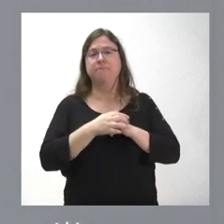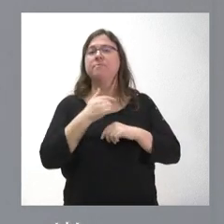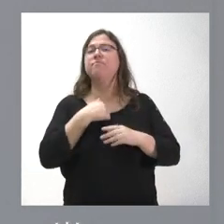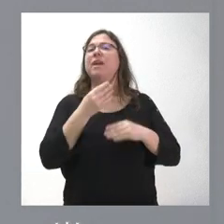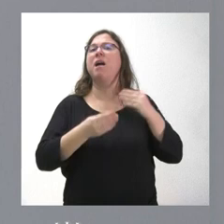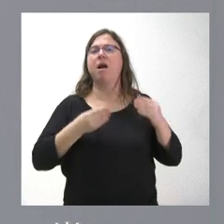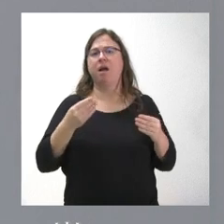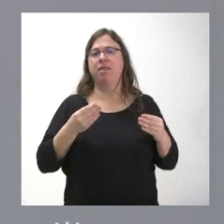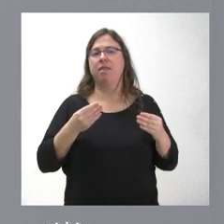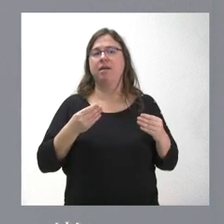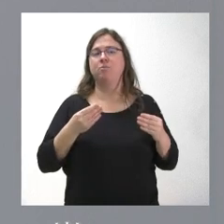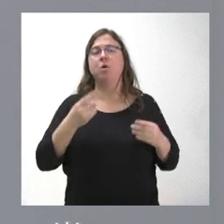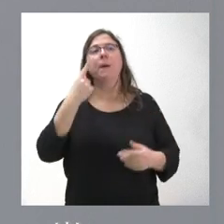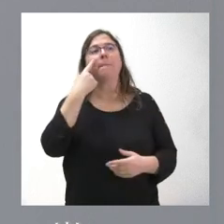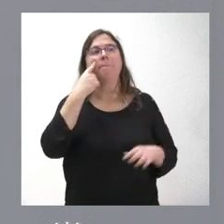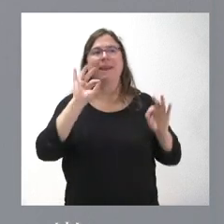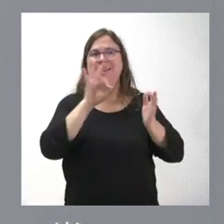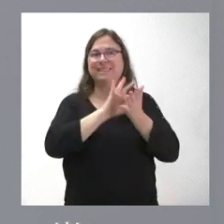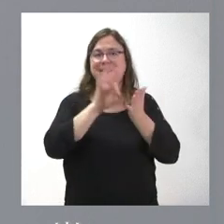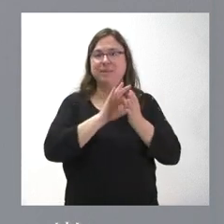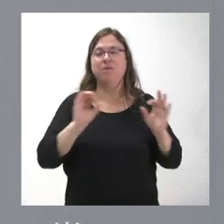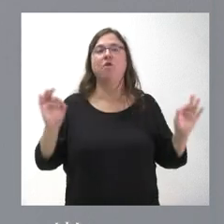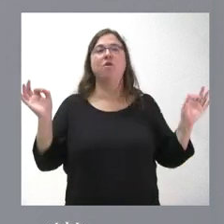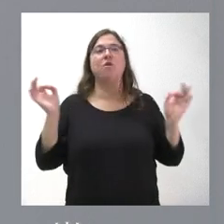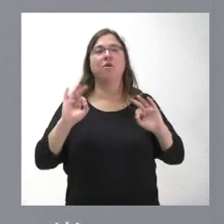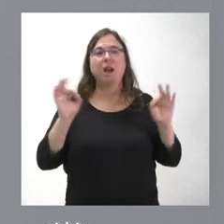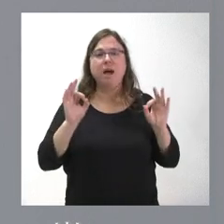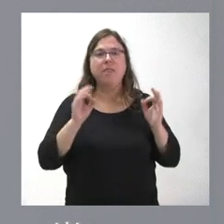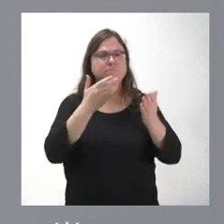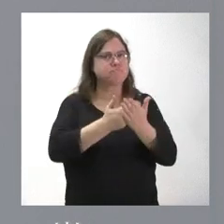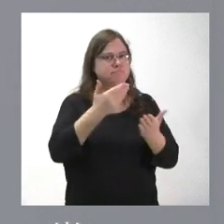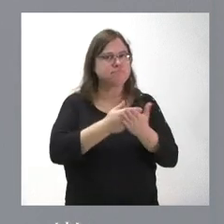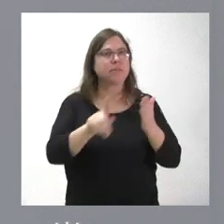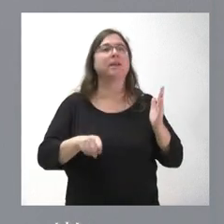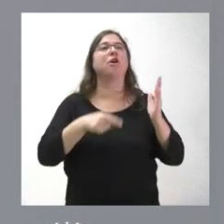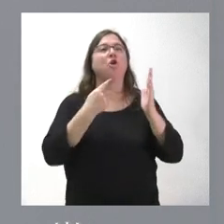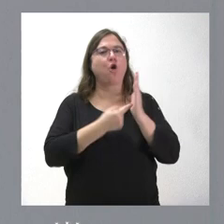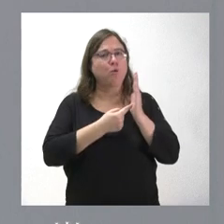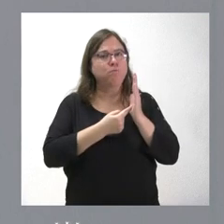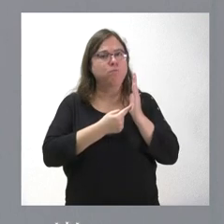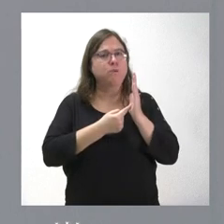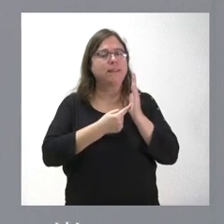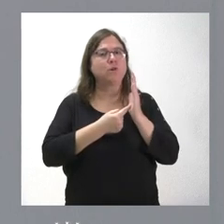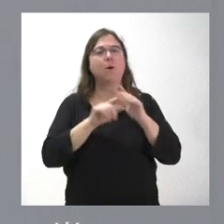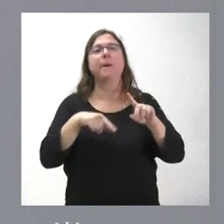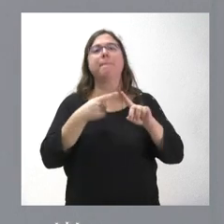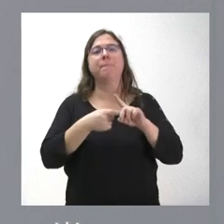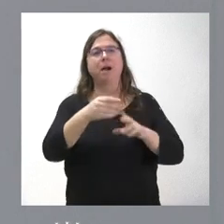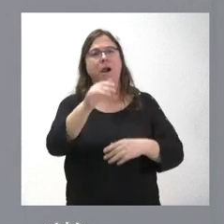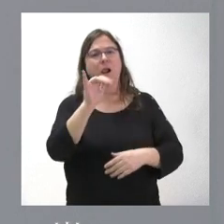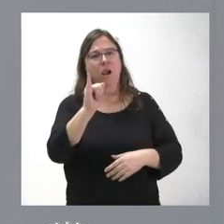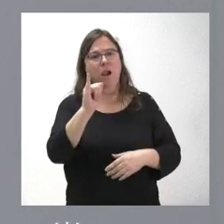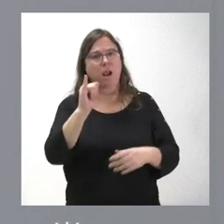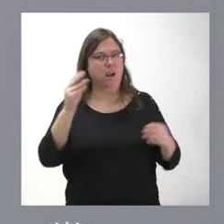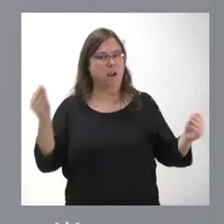ahora es que no se pierde ningún servicio, se garantizan todos los que hay, se mejoran muchos de los que existen, se aumentan